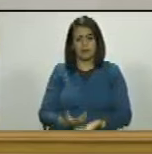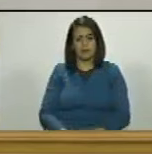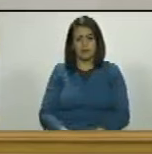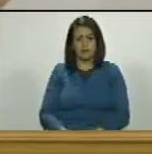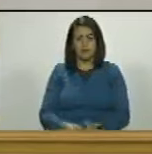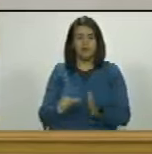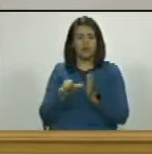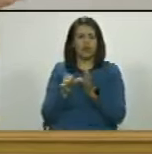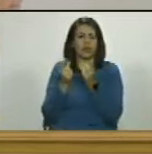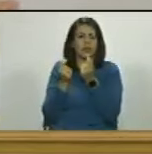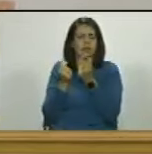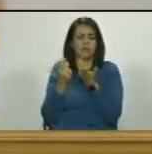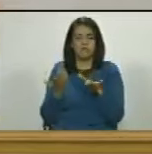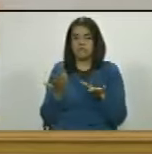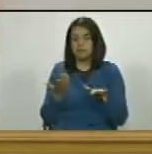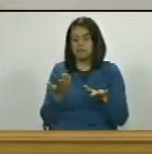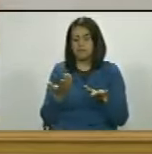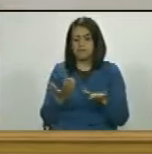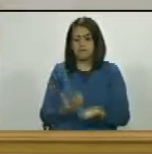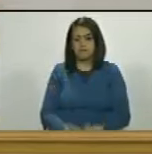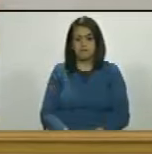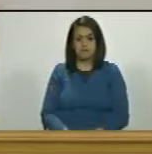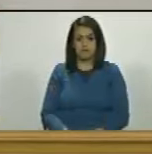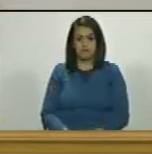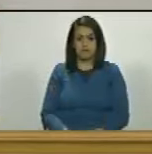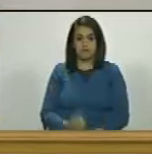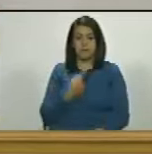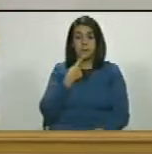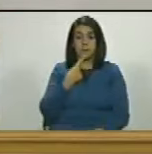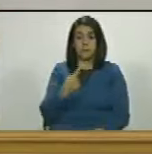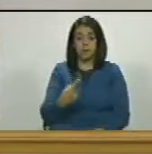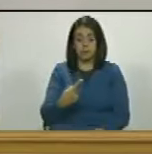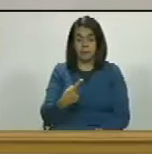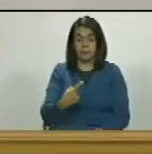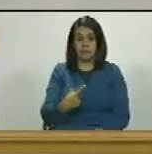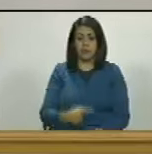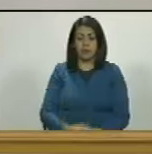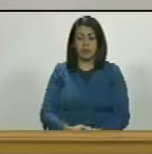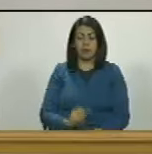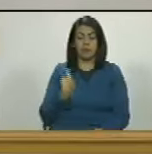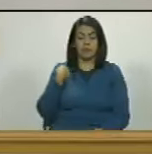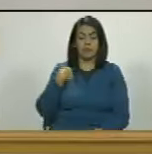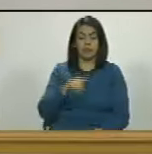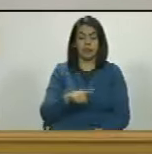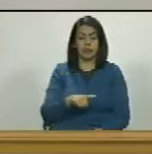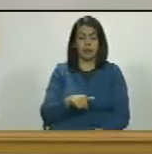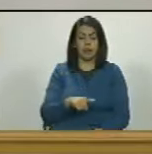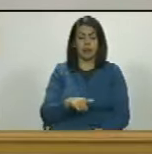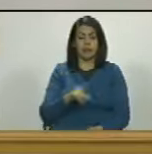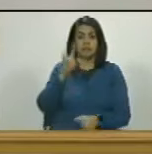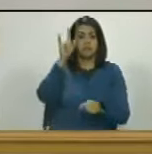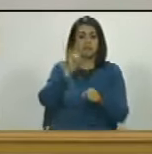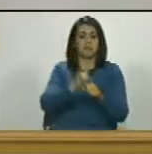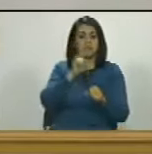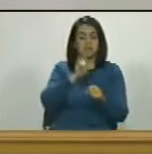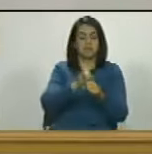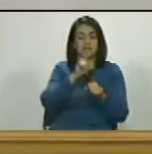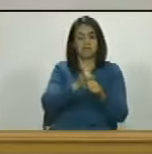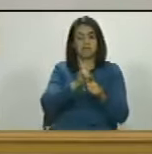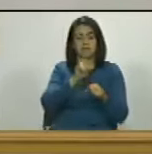de donde que me dicen que tenía récord inasistencia